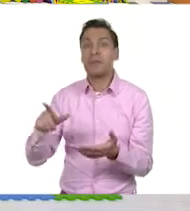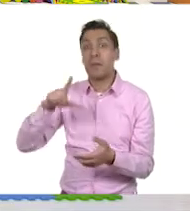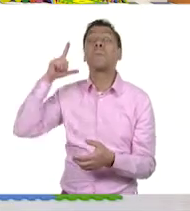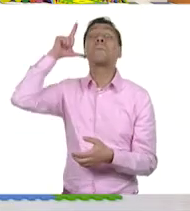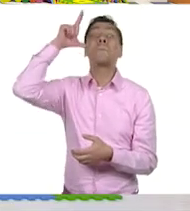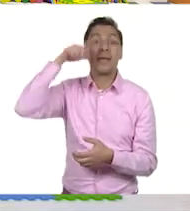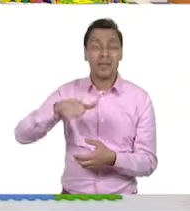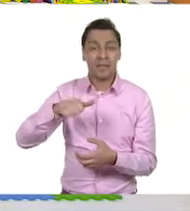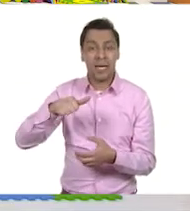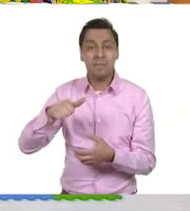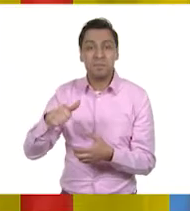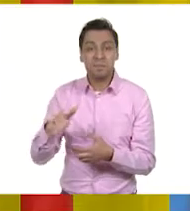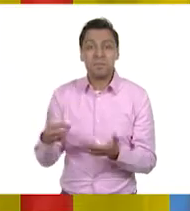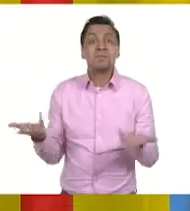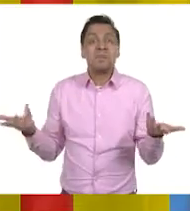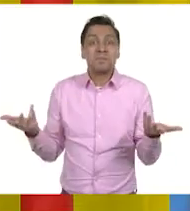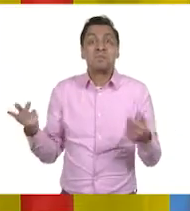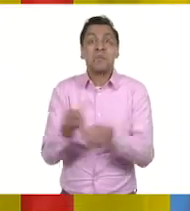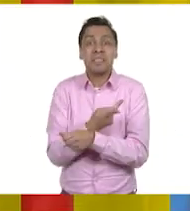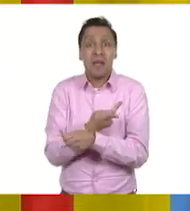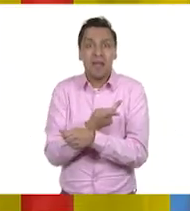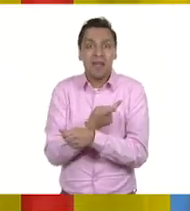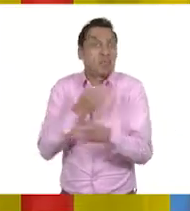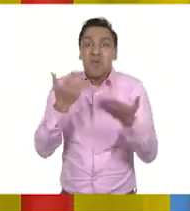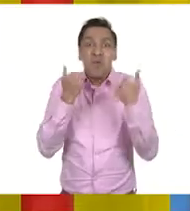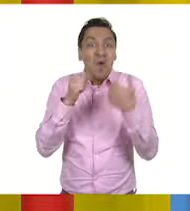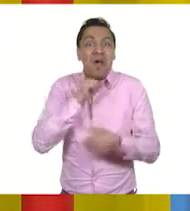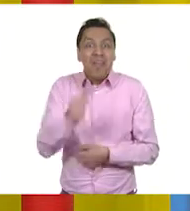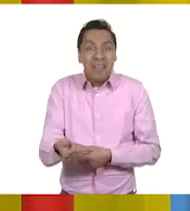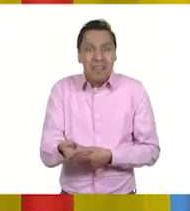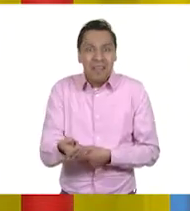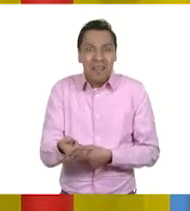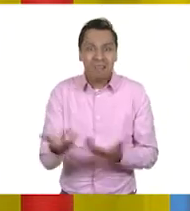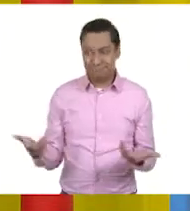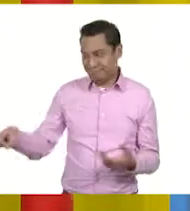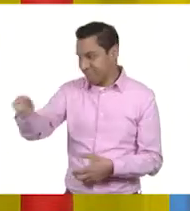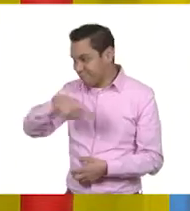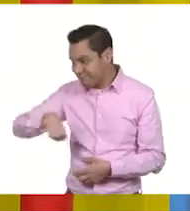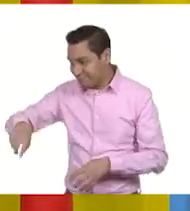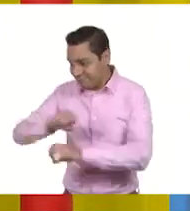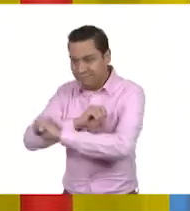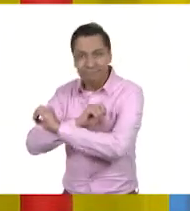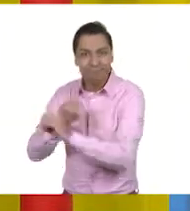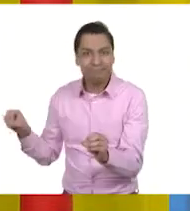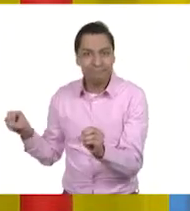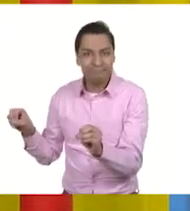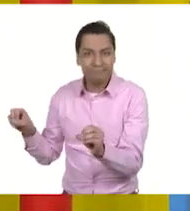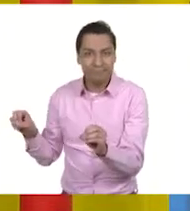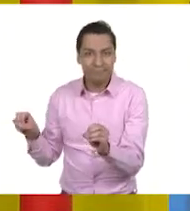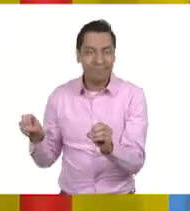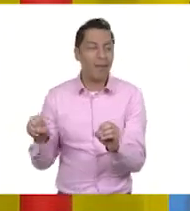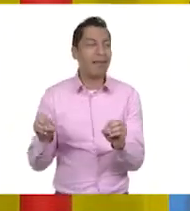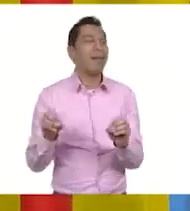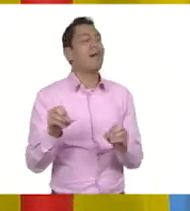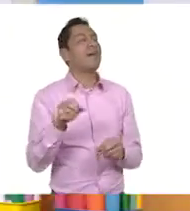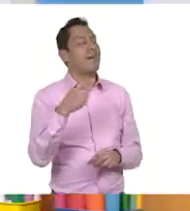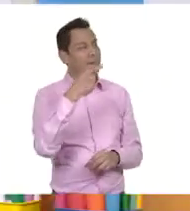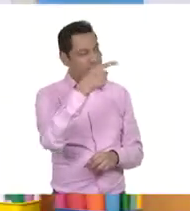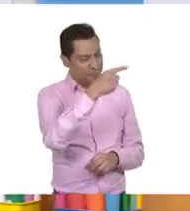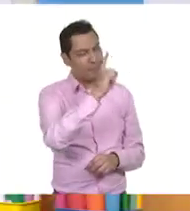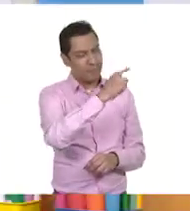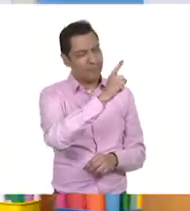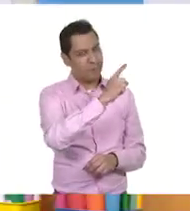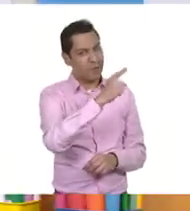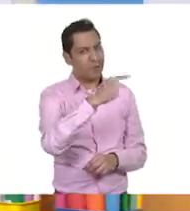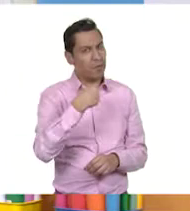pescado, ¿cierto? ¿Y qué pasa? Ese recurso ya no existe en esa parte. Ah, ahora que lo mencionas, yo